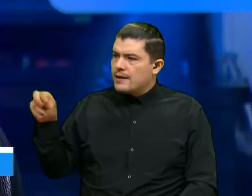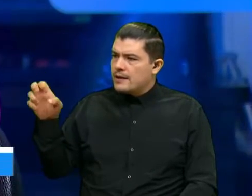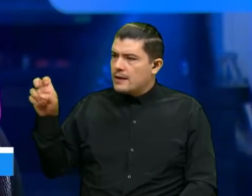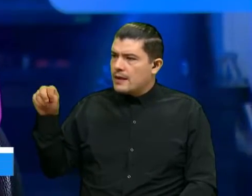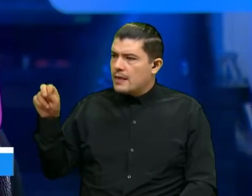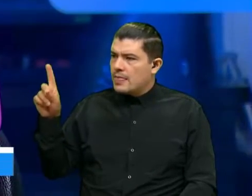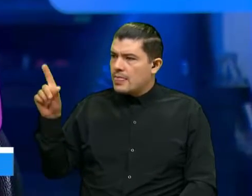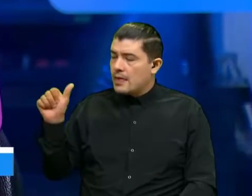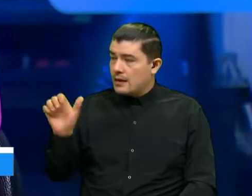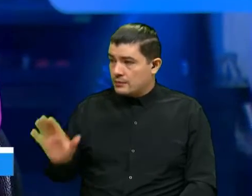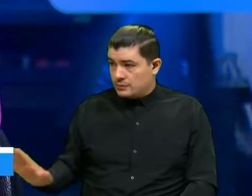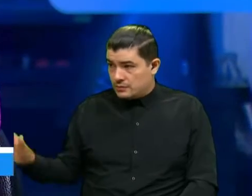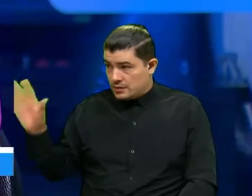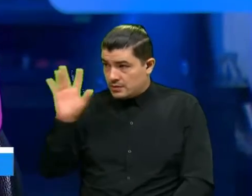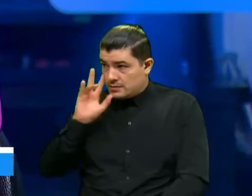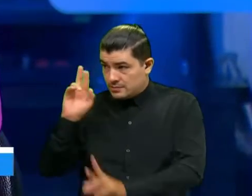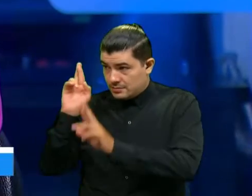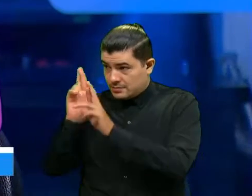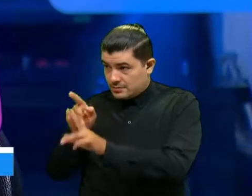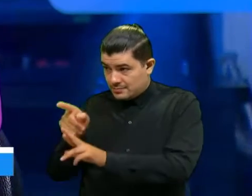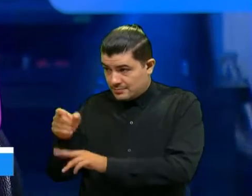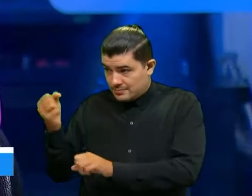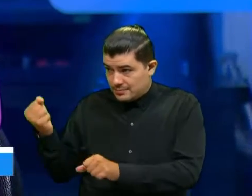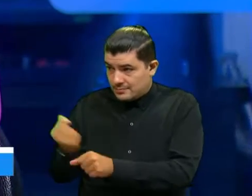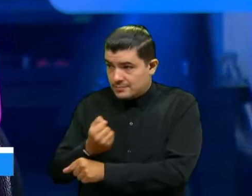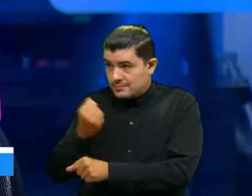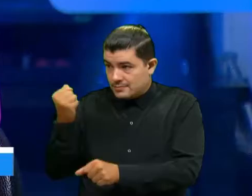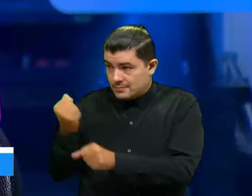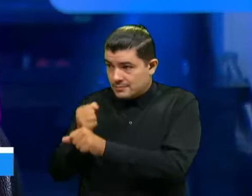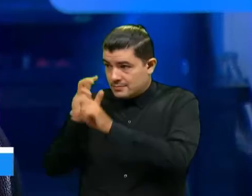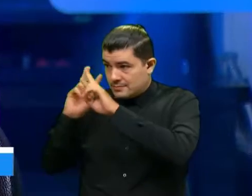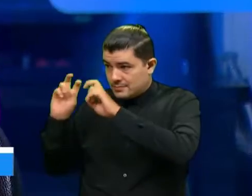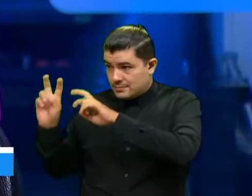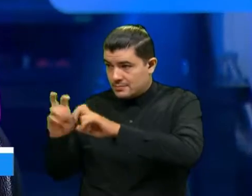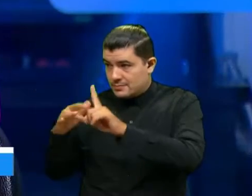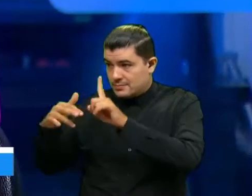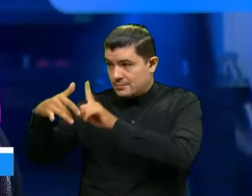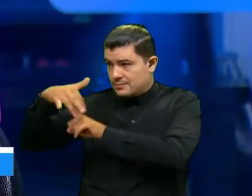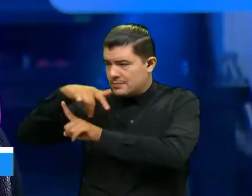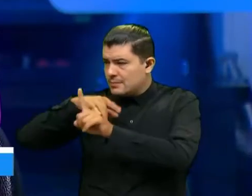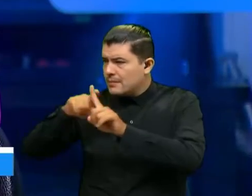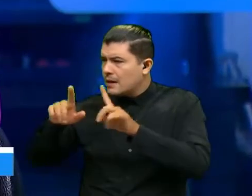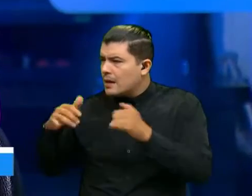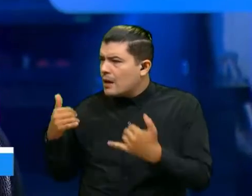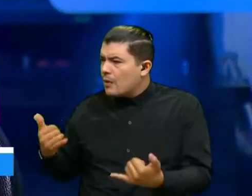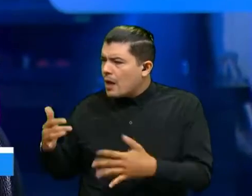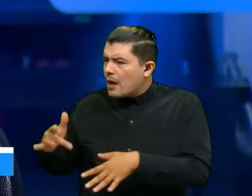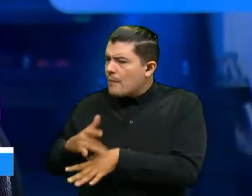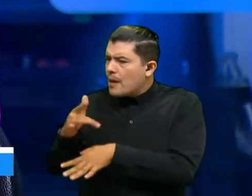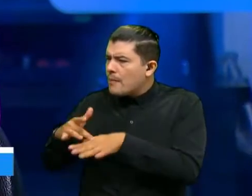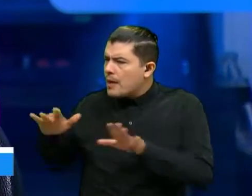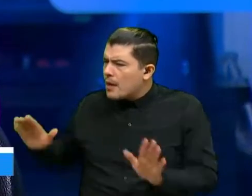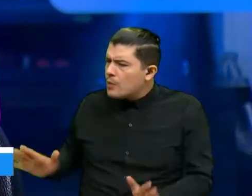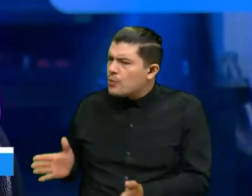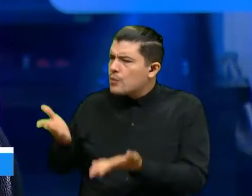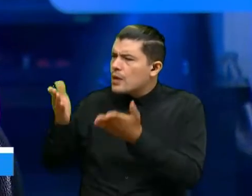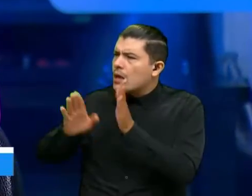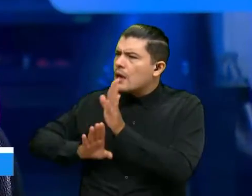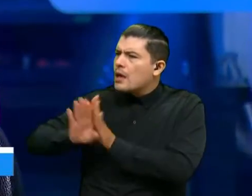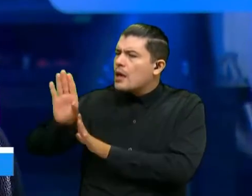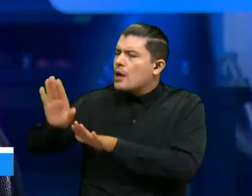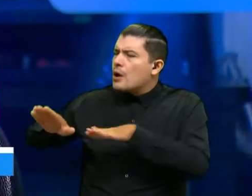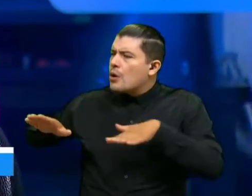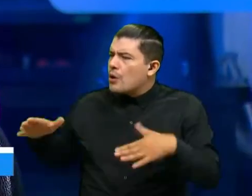reconocidos por su constante trabajo investigativo con estos semilleros cómo los están impulsando cómo desde allí